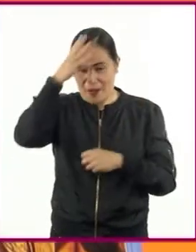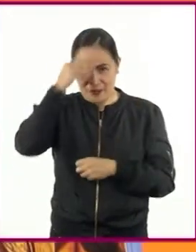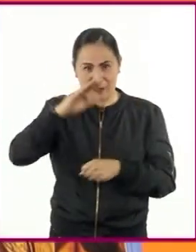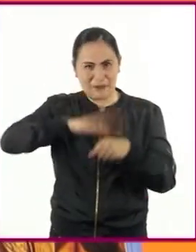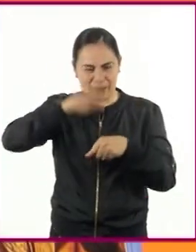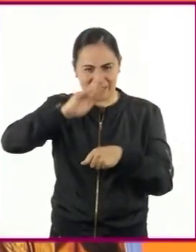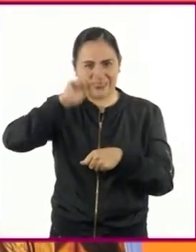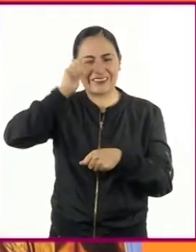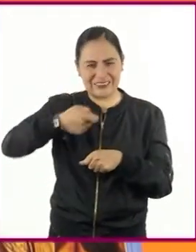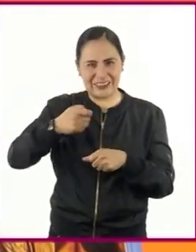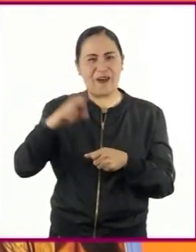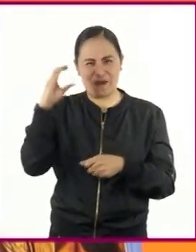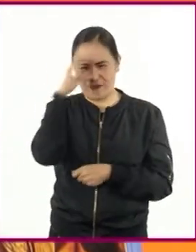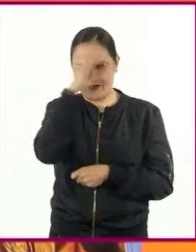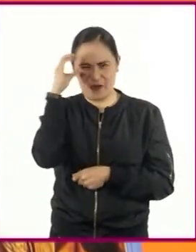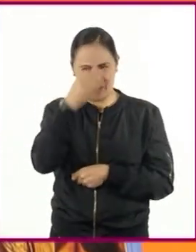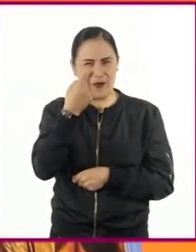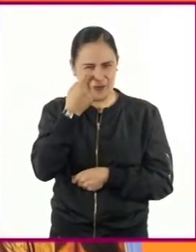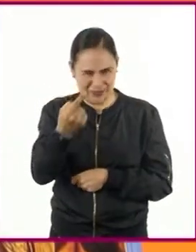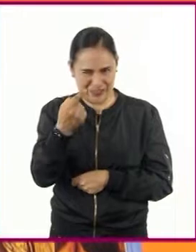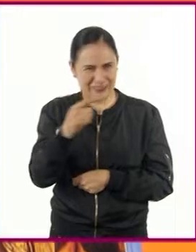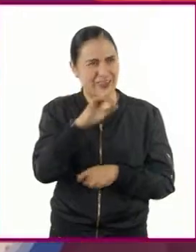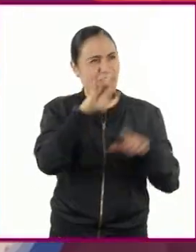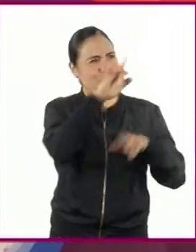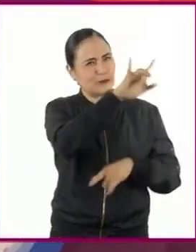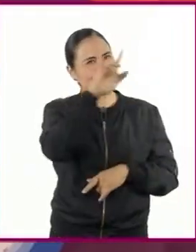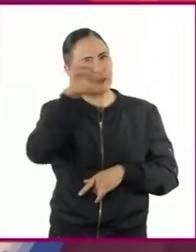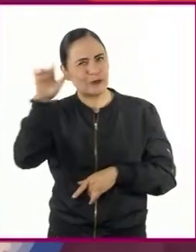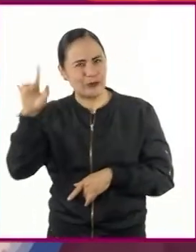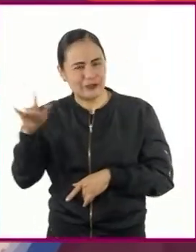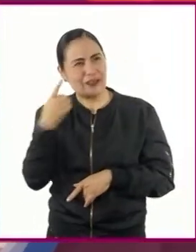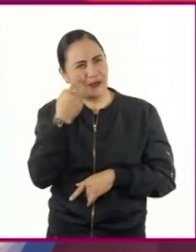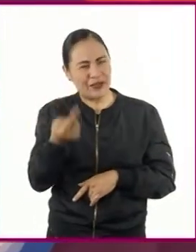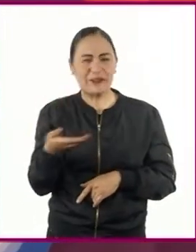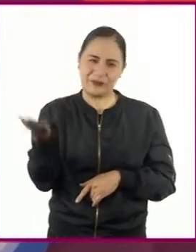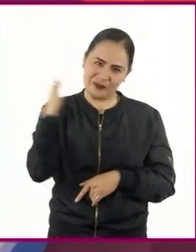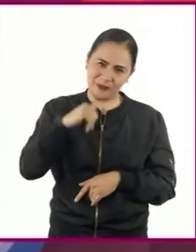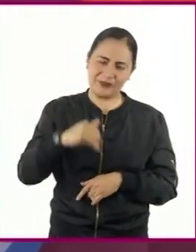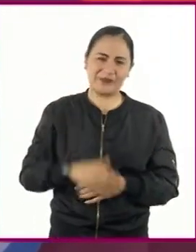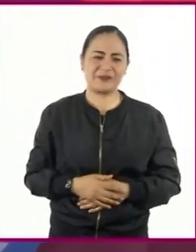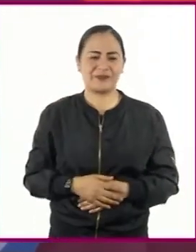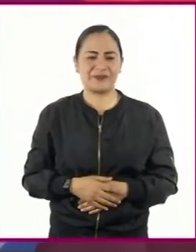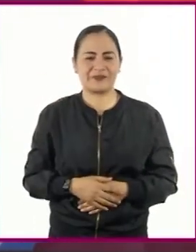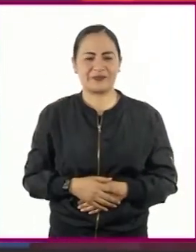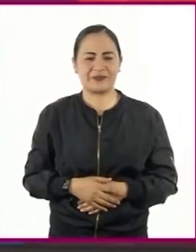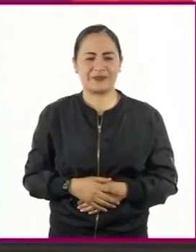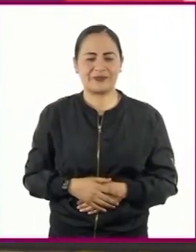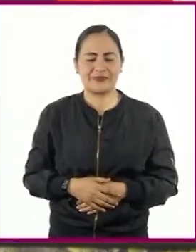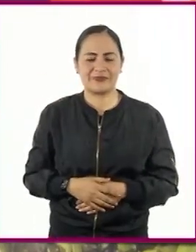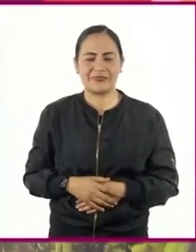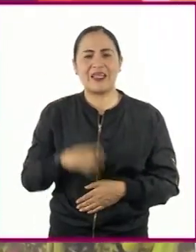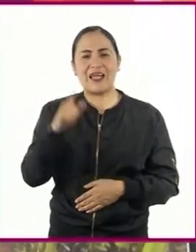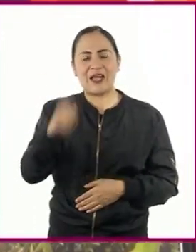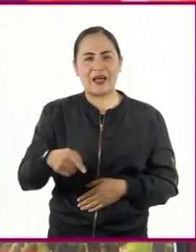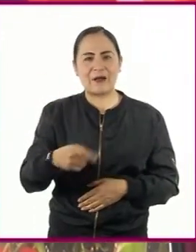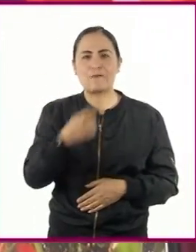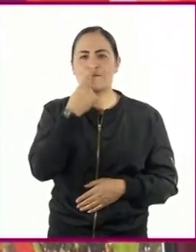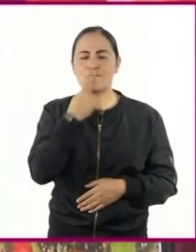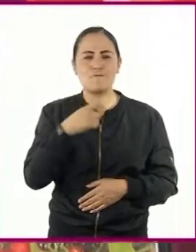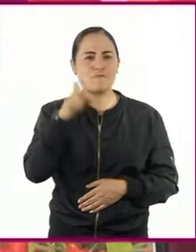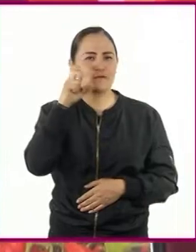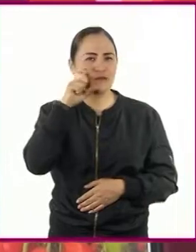si pasamos a la siguiente fotografía de esta galería? Claro, maestro. ¿Qué me dices de estos jitomates?